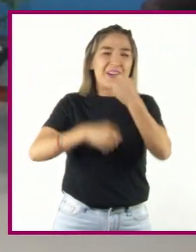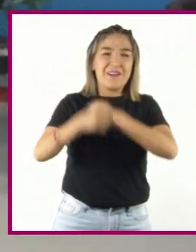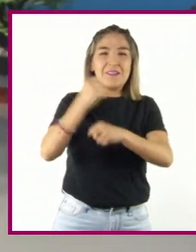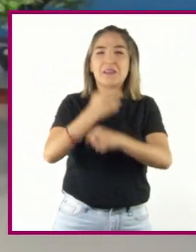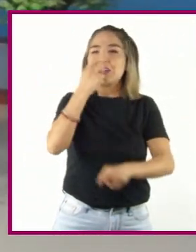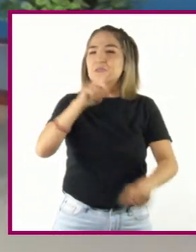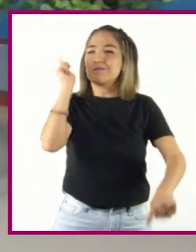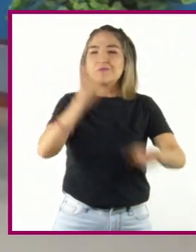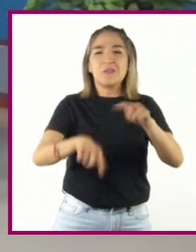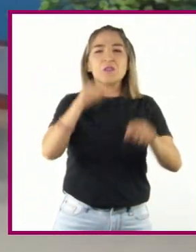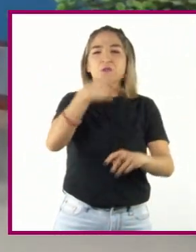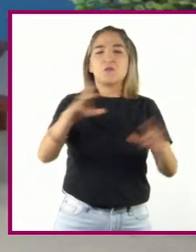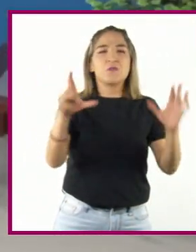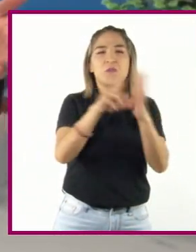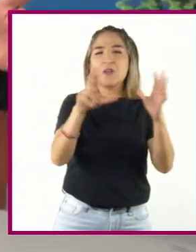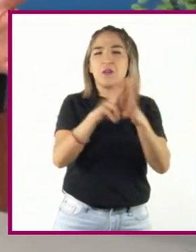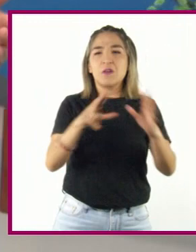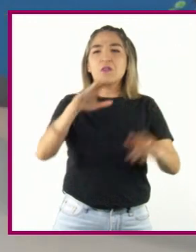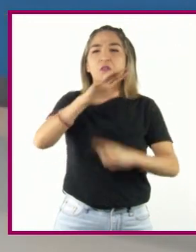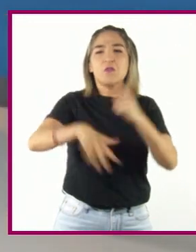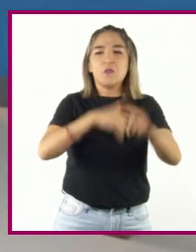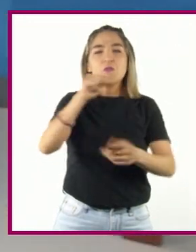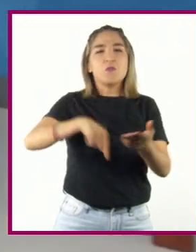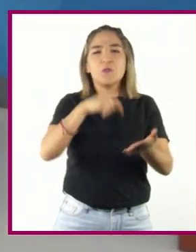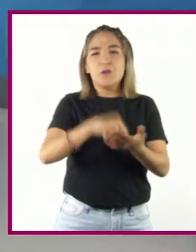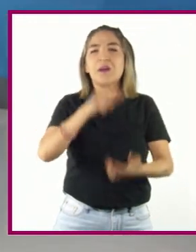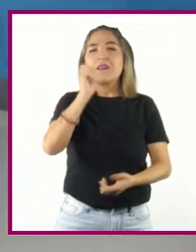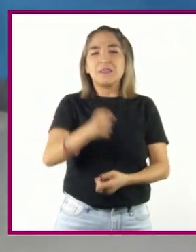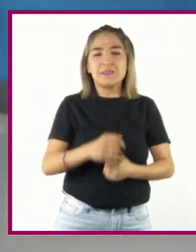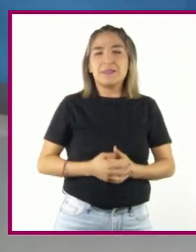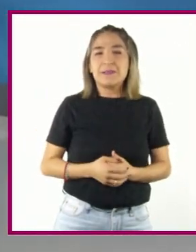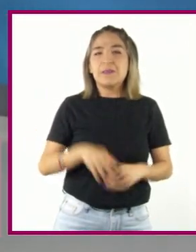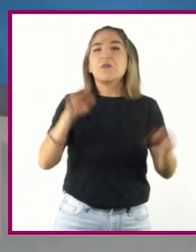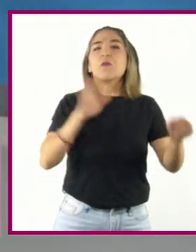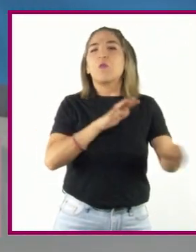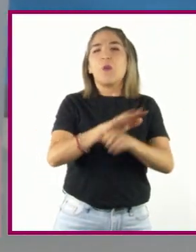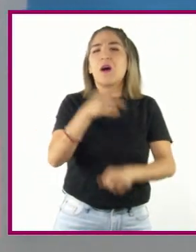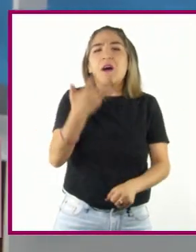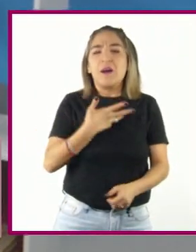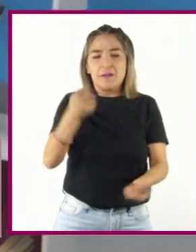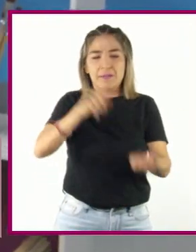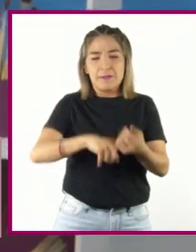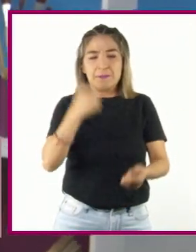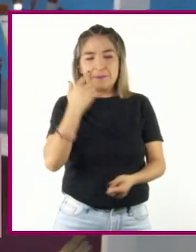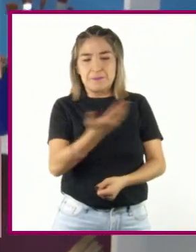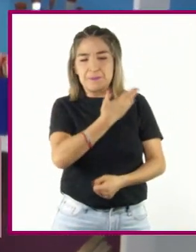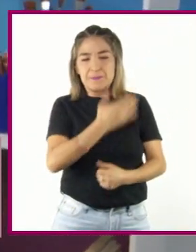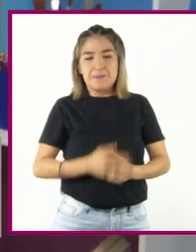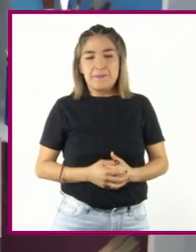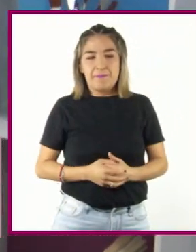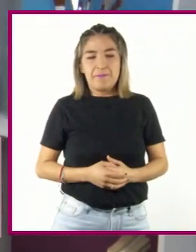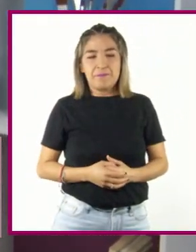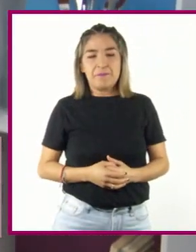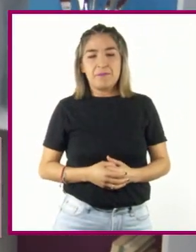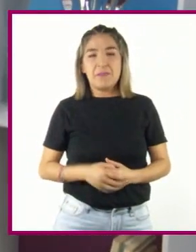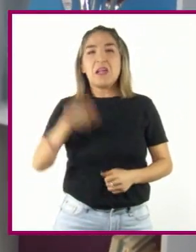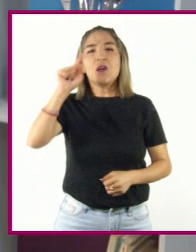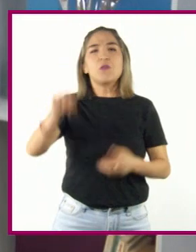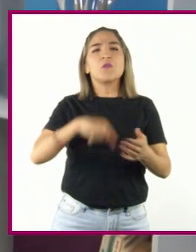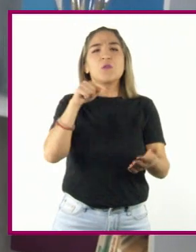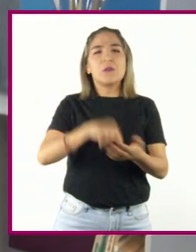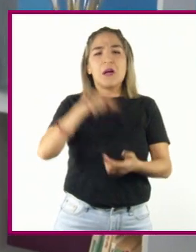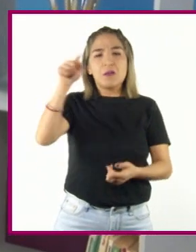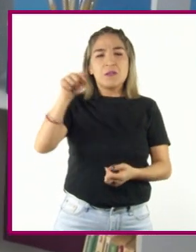credenciales de identidad étnica. Uno de los conflictos actuales es el que ocurre en Myanmar. Este país asiático fue